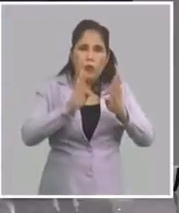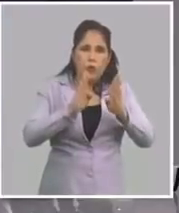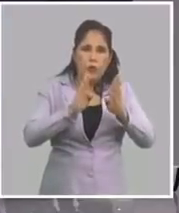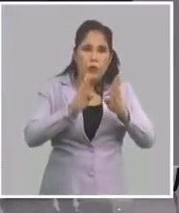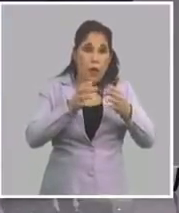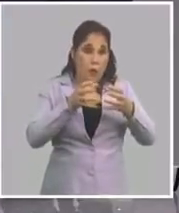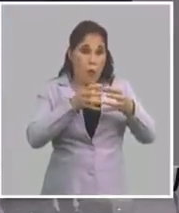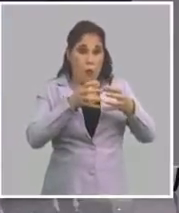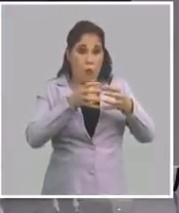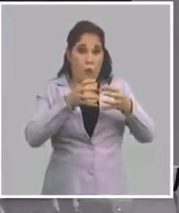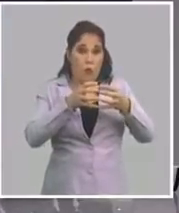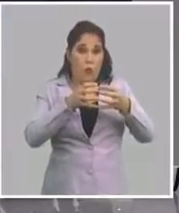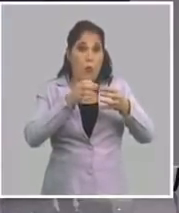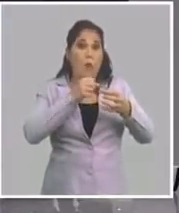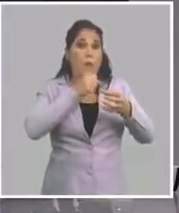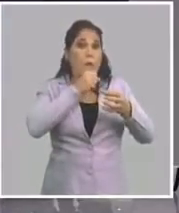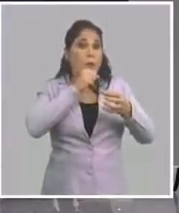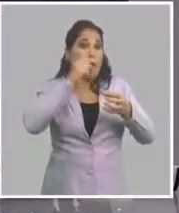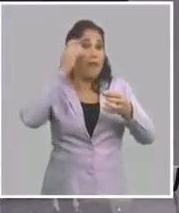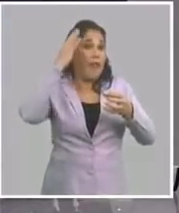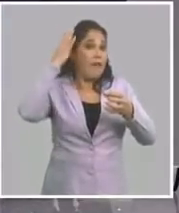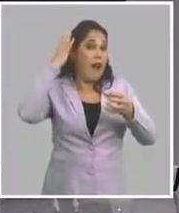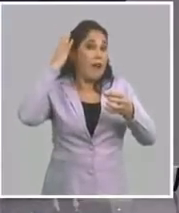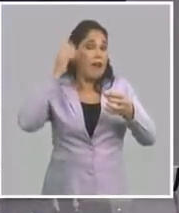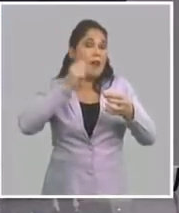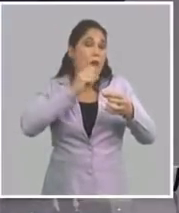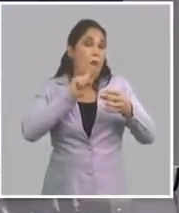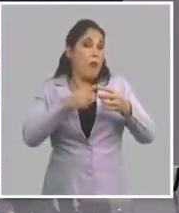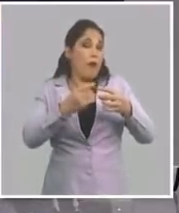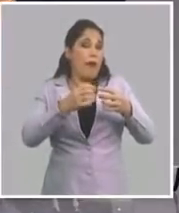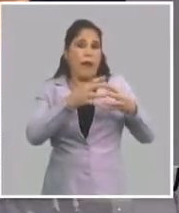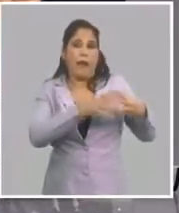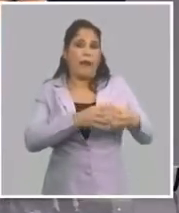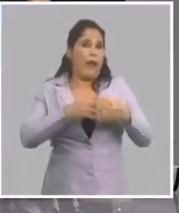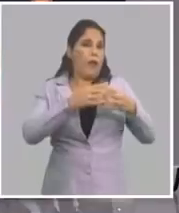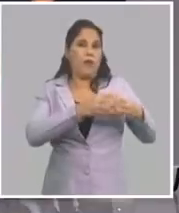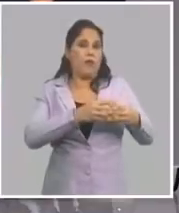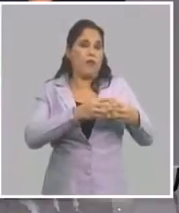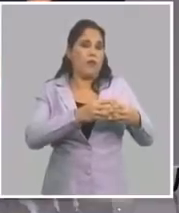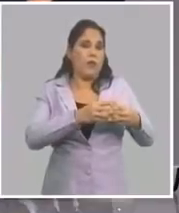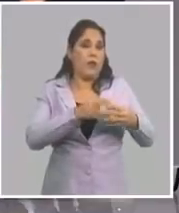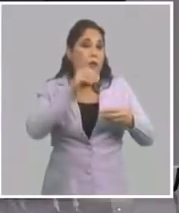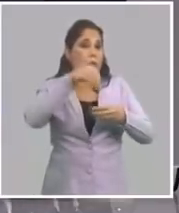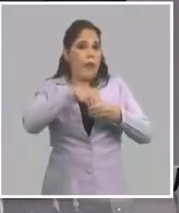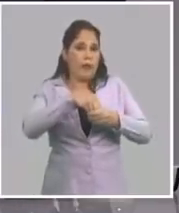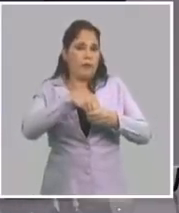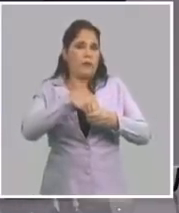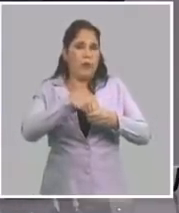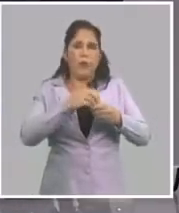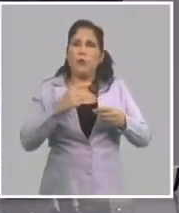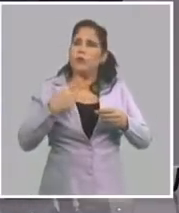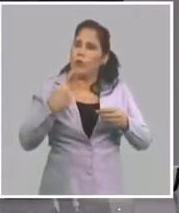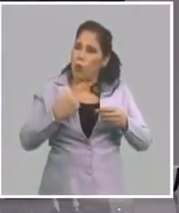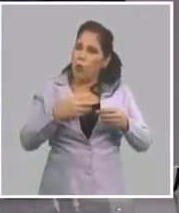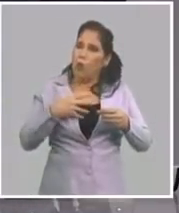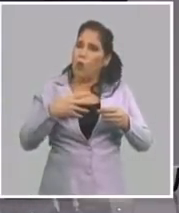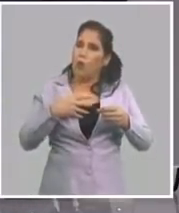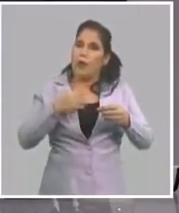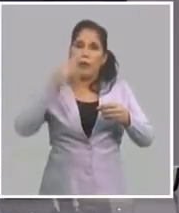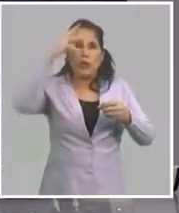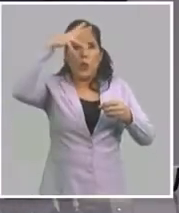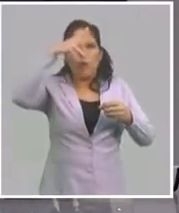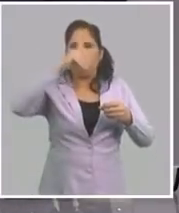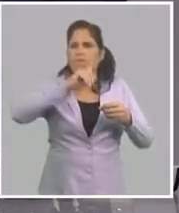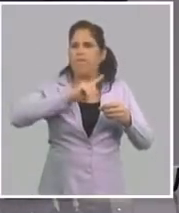Una parte de ella en que esta es una batalla por el alma de Estados Unidos, el alma de la nación, como dicen ellos. La campaña de Trump